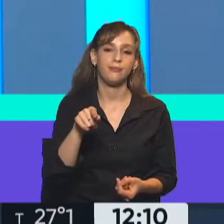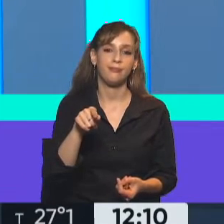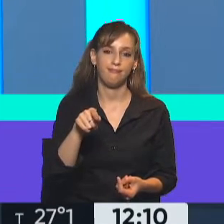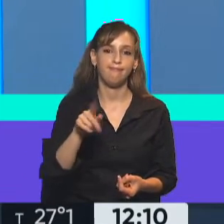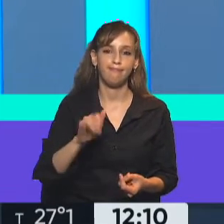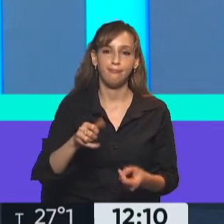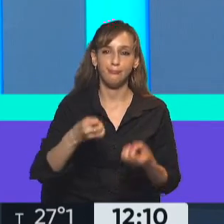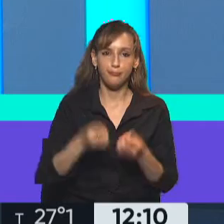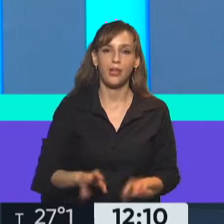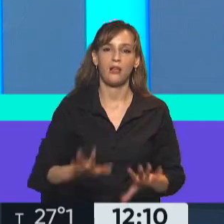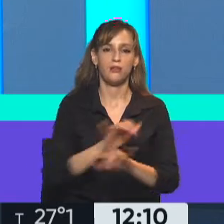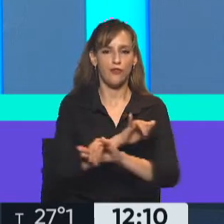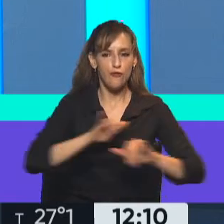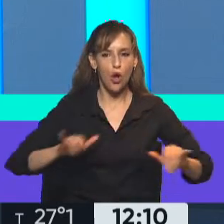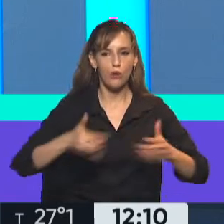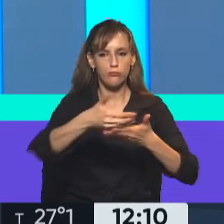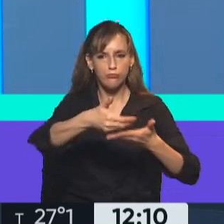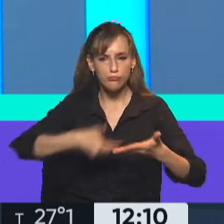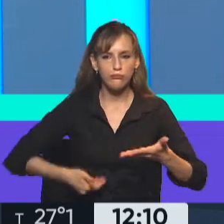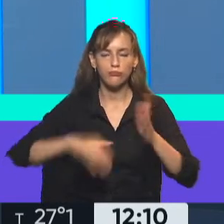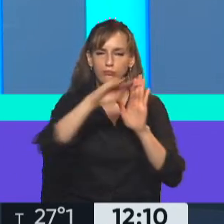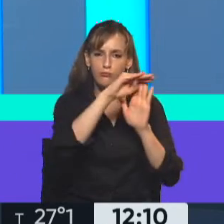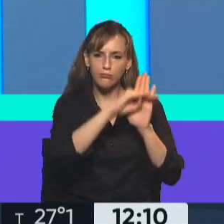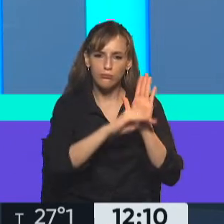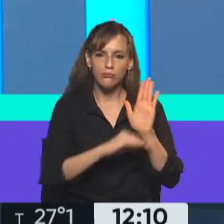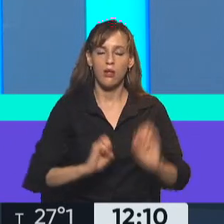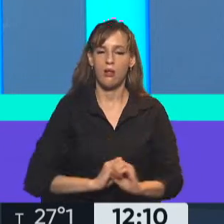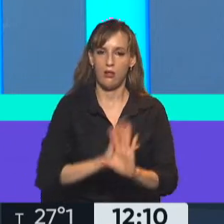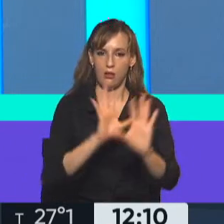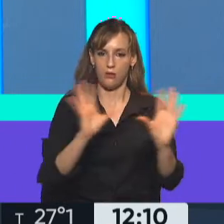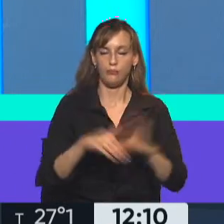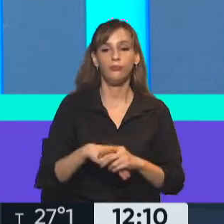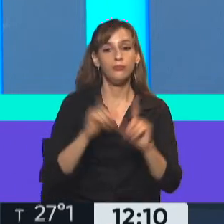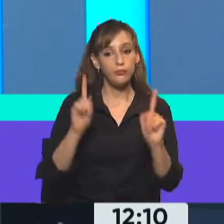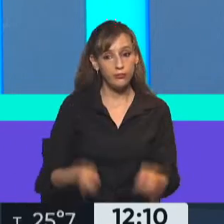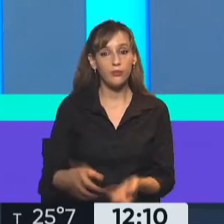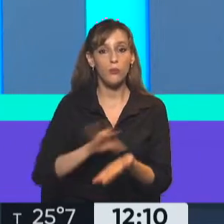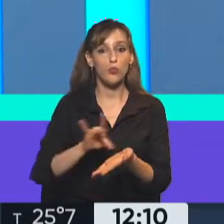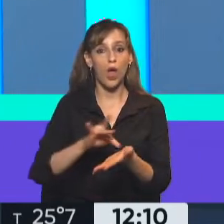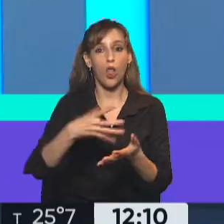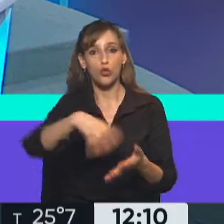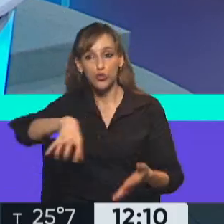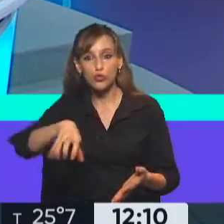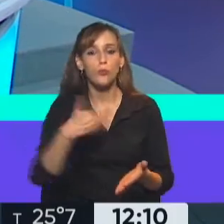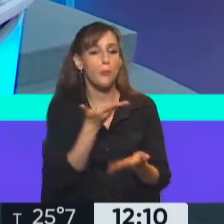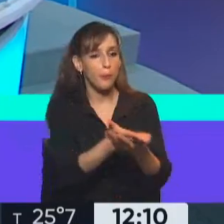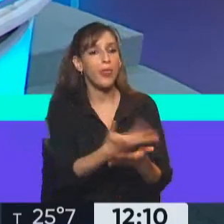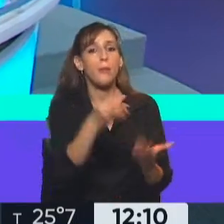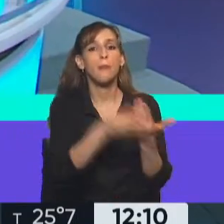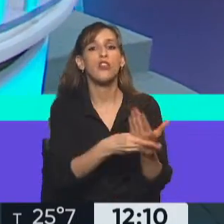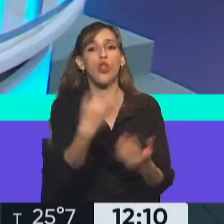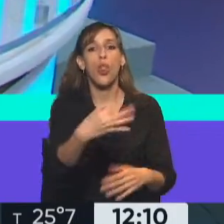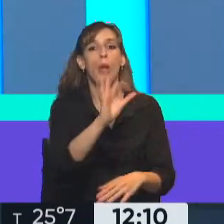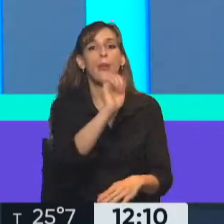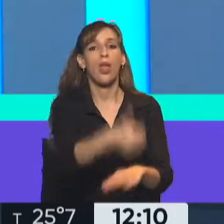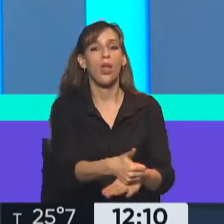que va a ser el informe que va a dar el ministro. Desde la Cámara de Diputados también están pidiendo que esté el ministro. Pero hay un problema mayor también